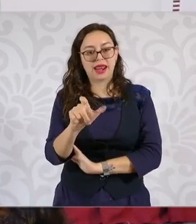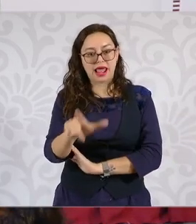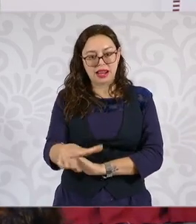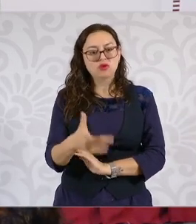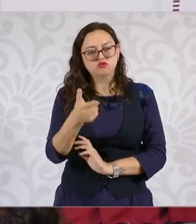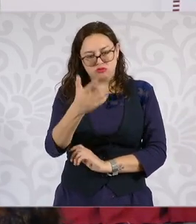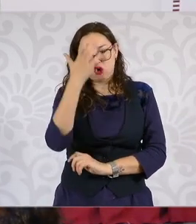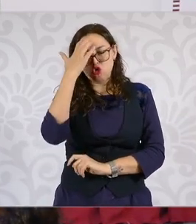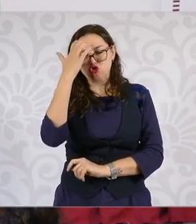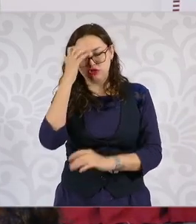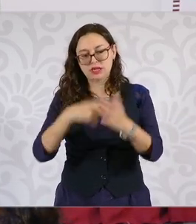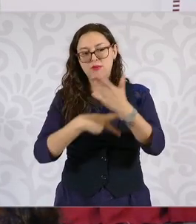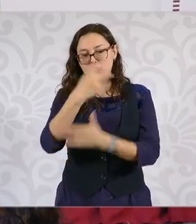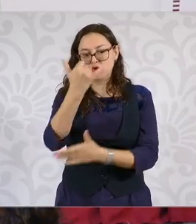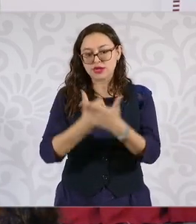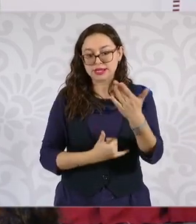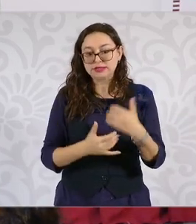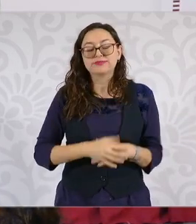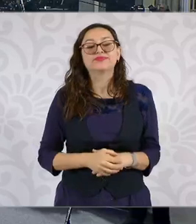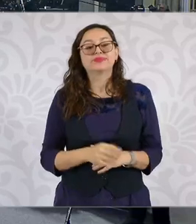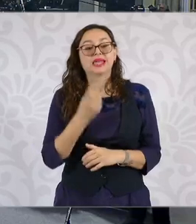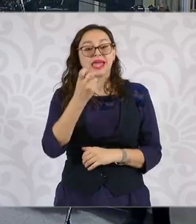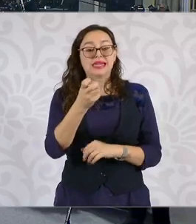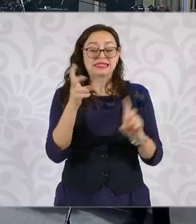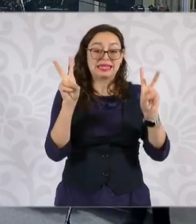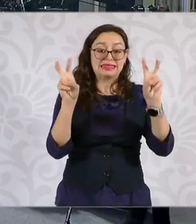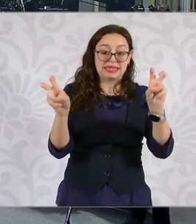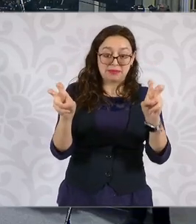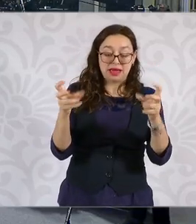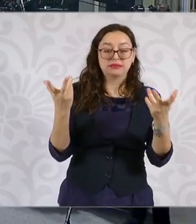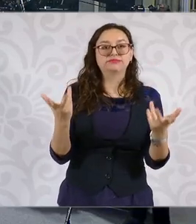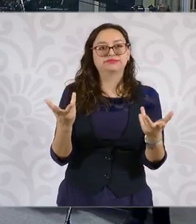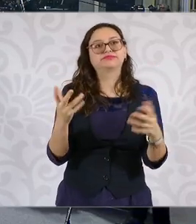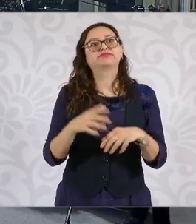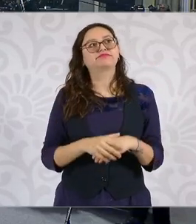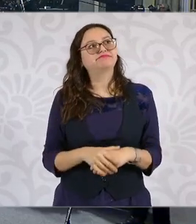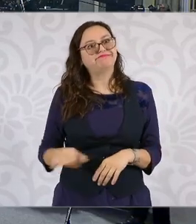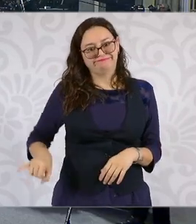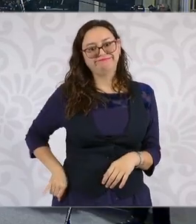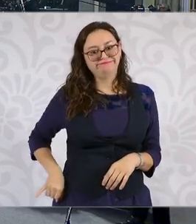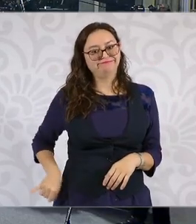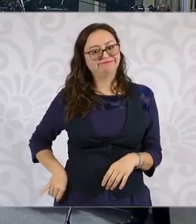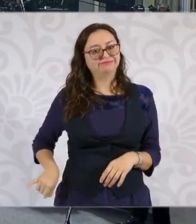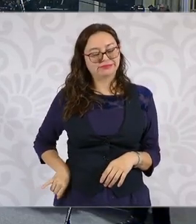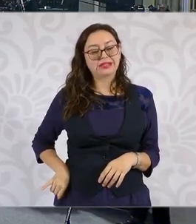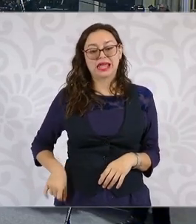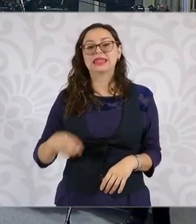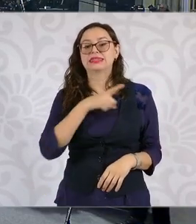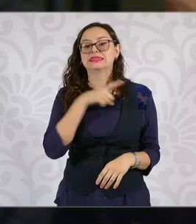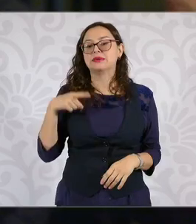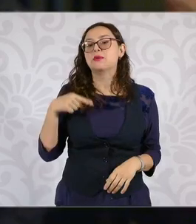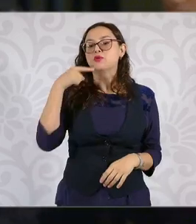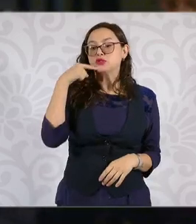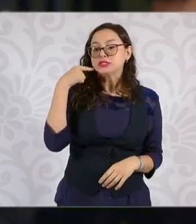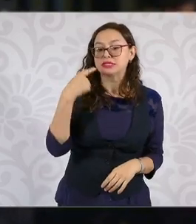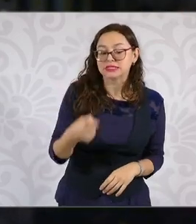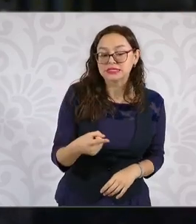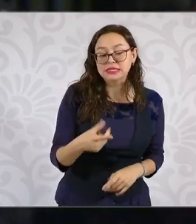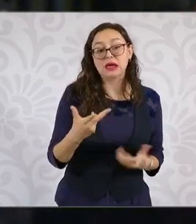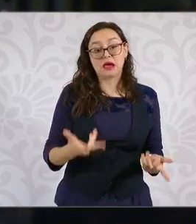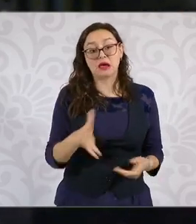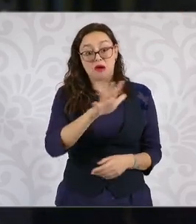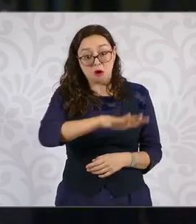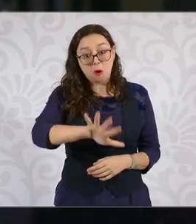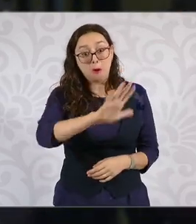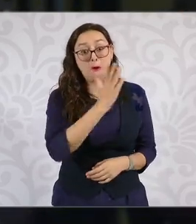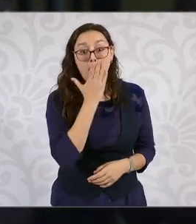lo conoce. Mire, abordo este tema en específico porque creo que es interesante decirlo, a mi estado, a Sonora, parece